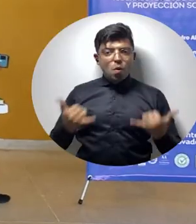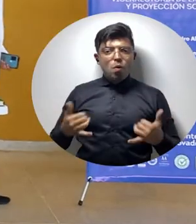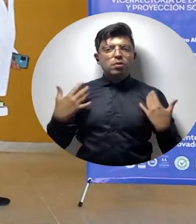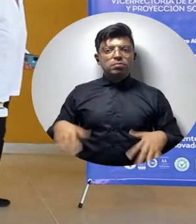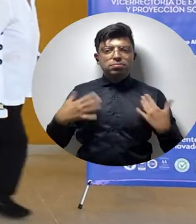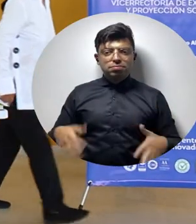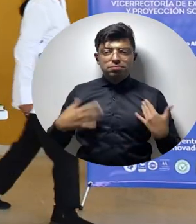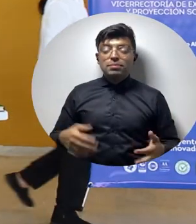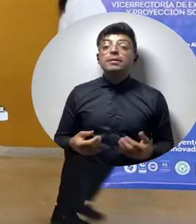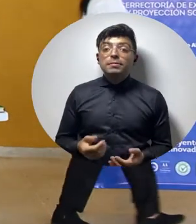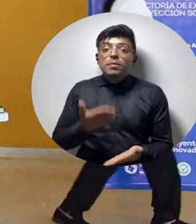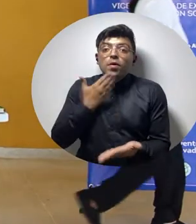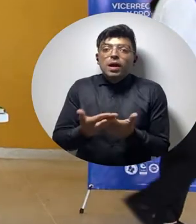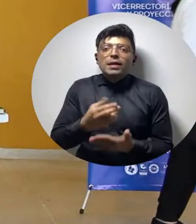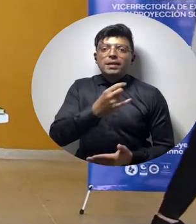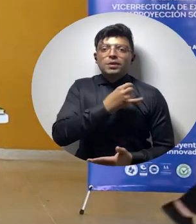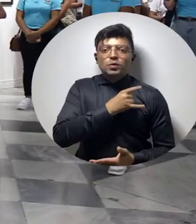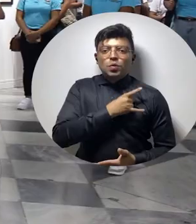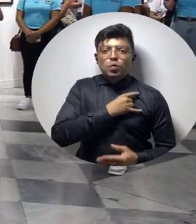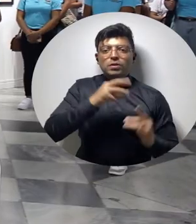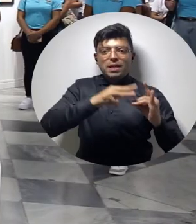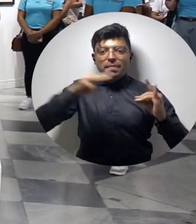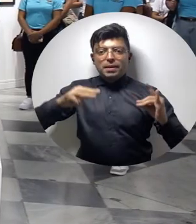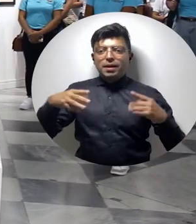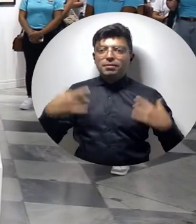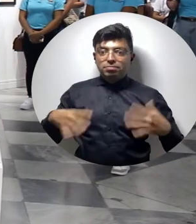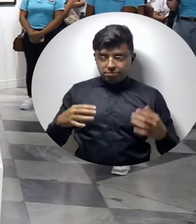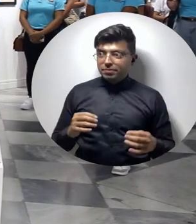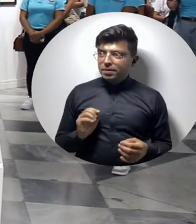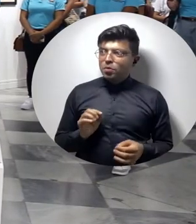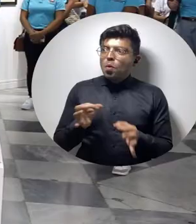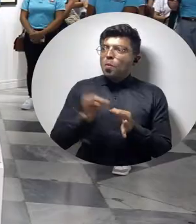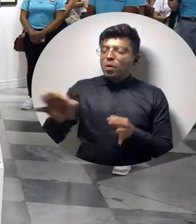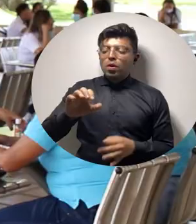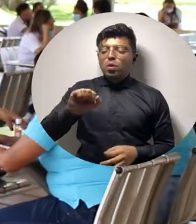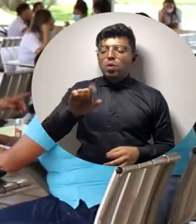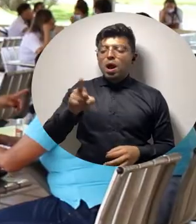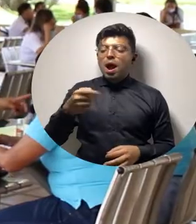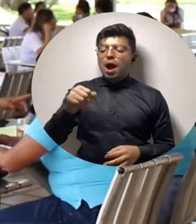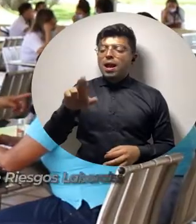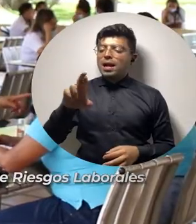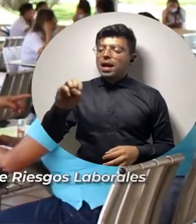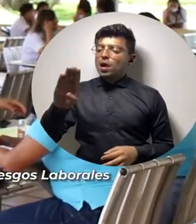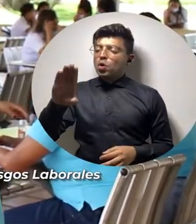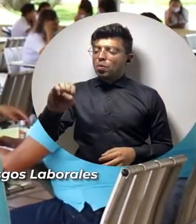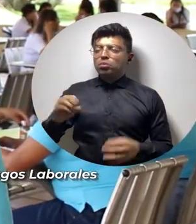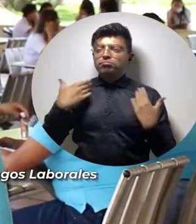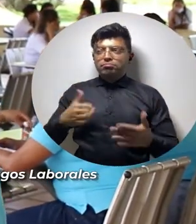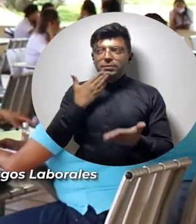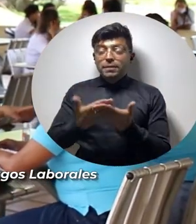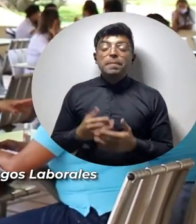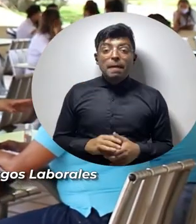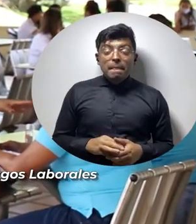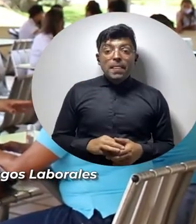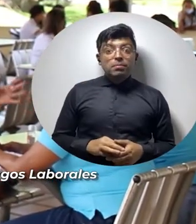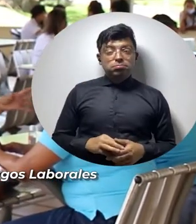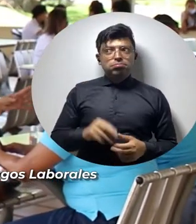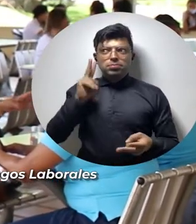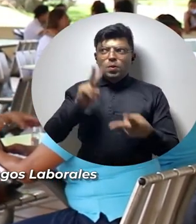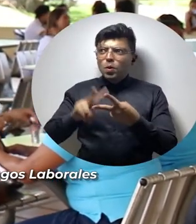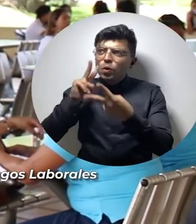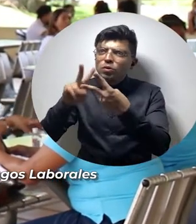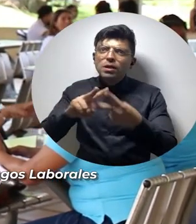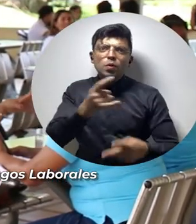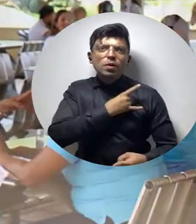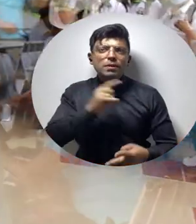hoy. Y agradecida con la Universidad del Magdalena por haber podido llegar al municipio de Algarrobo. Nos da conocer la universidad en